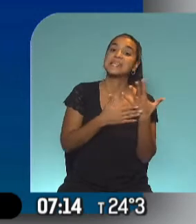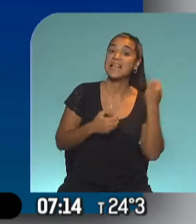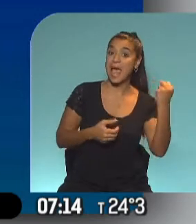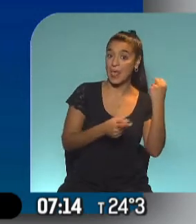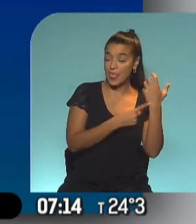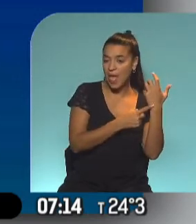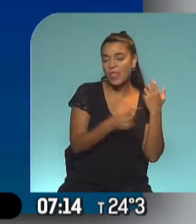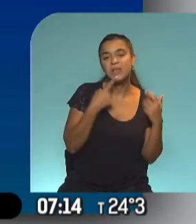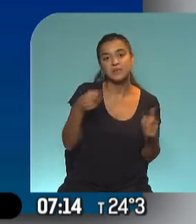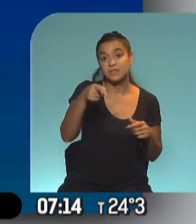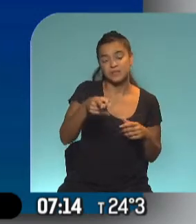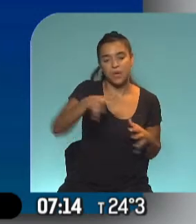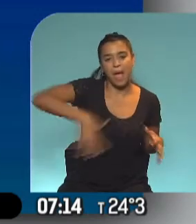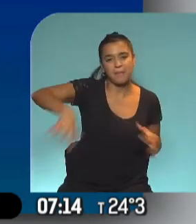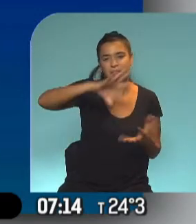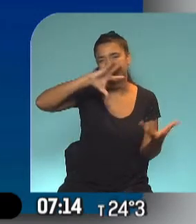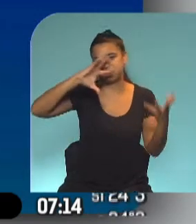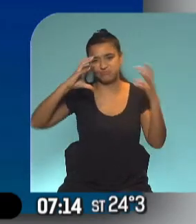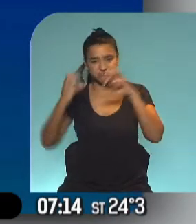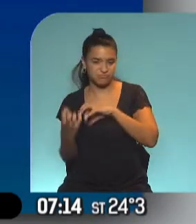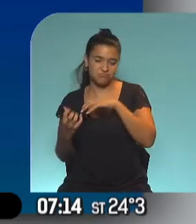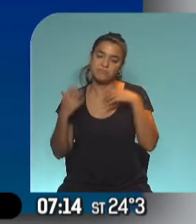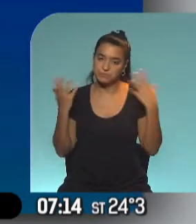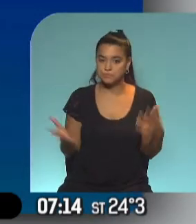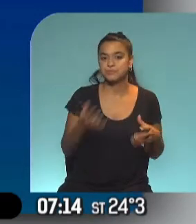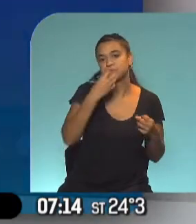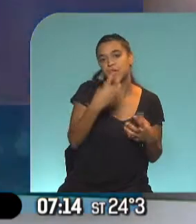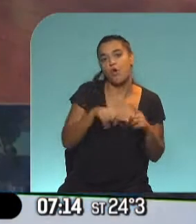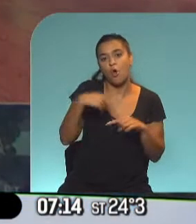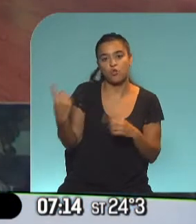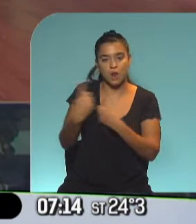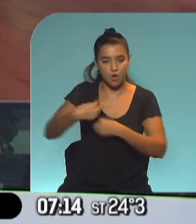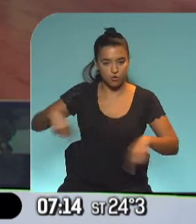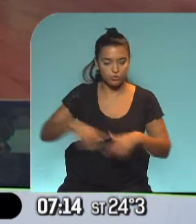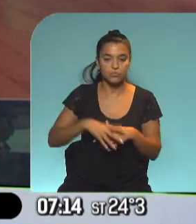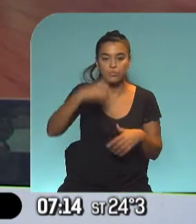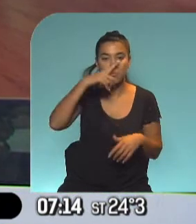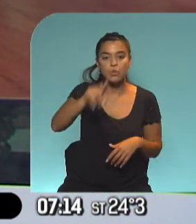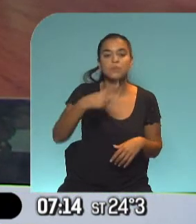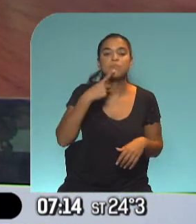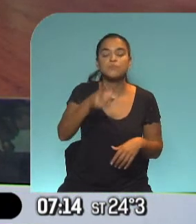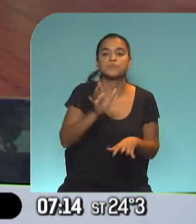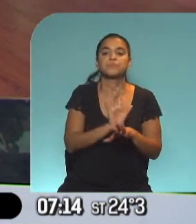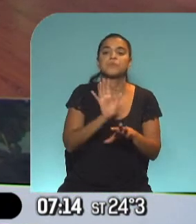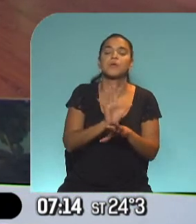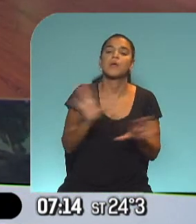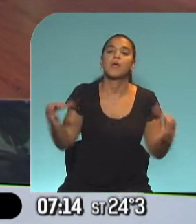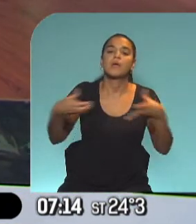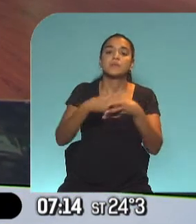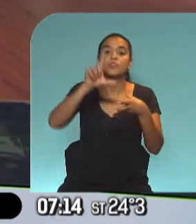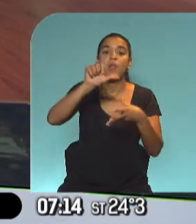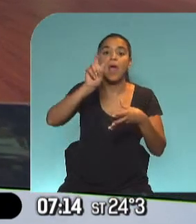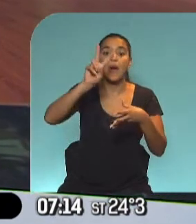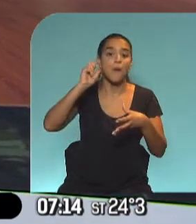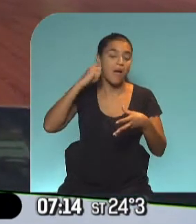eso sería danino para el medio ambiente. Bueno, que vaya a otro destino. Y, por último, esto viene más del sector de La Habana, que te